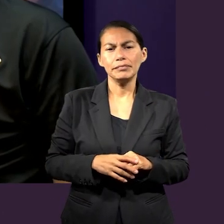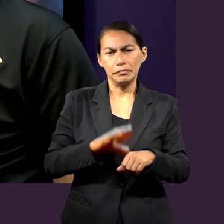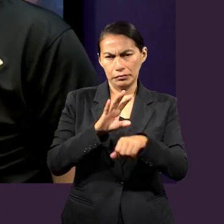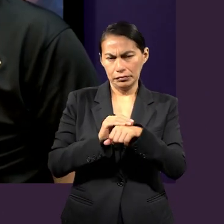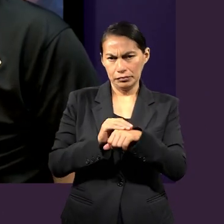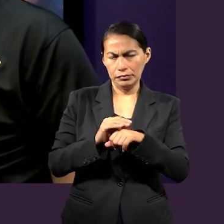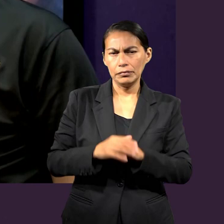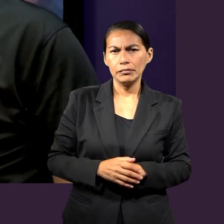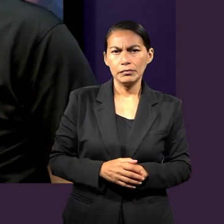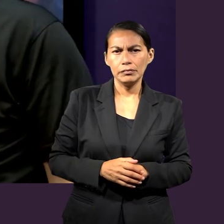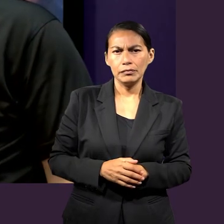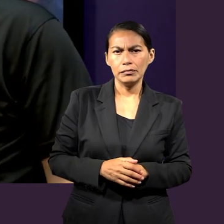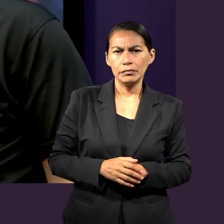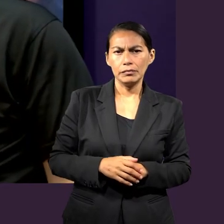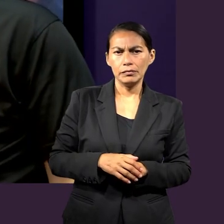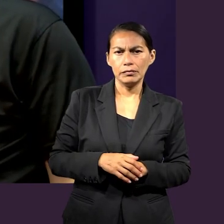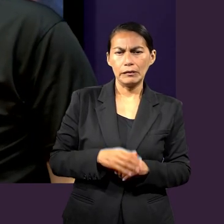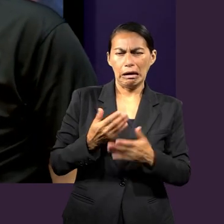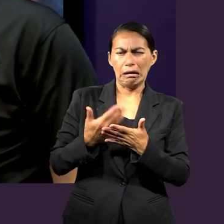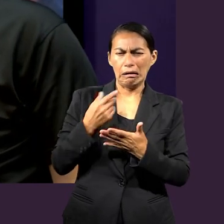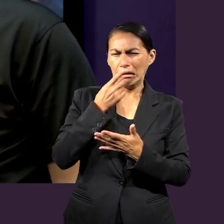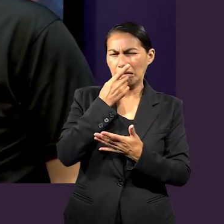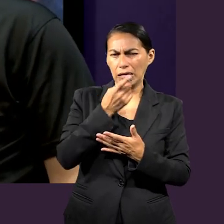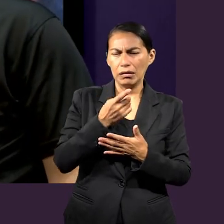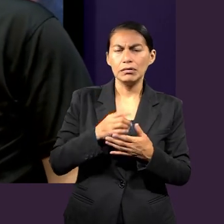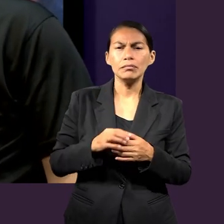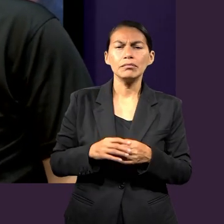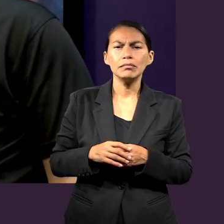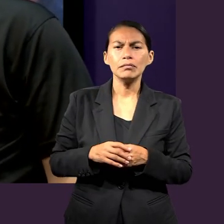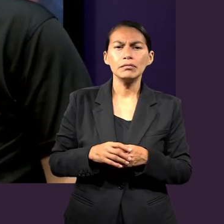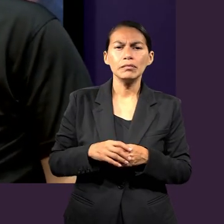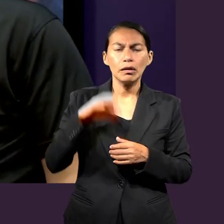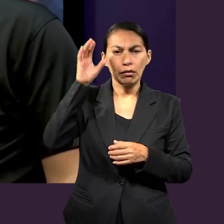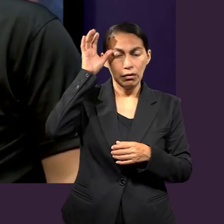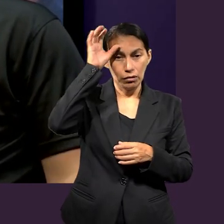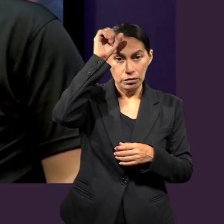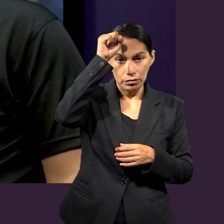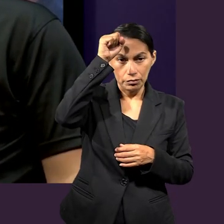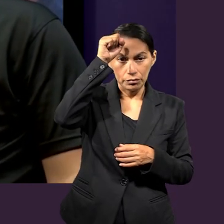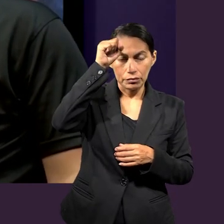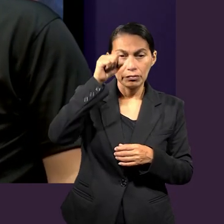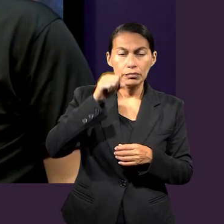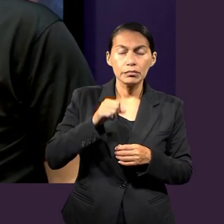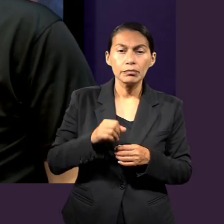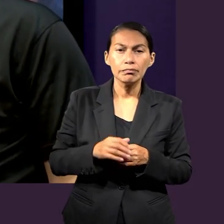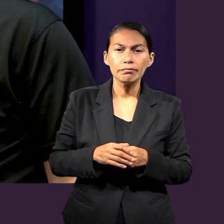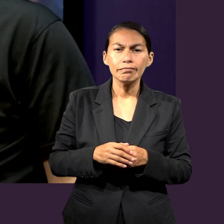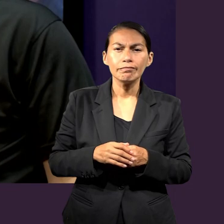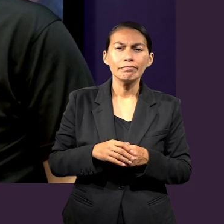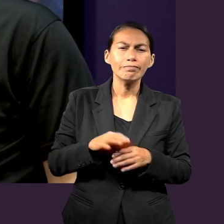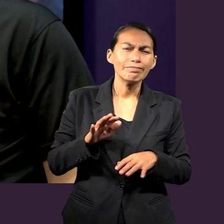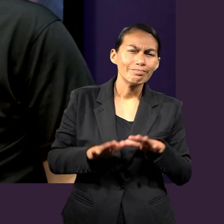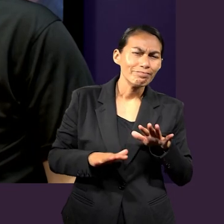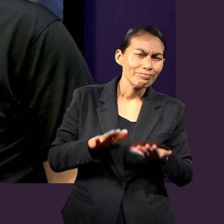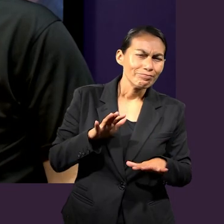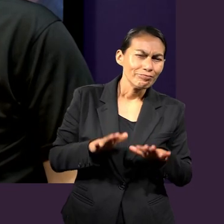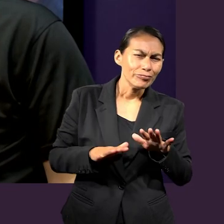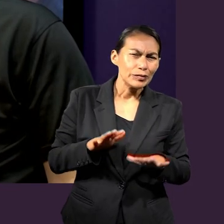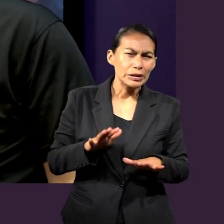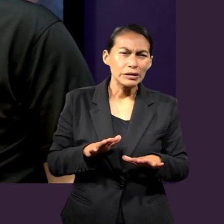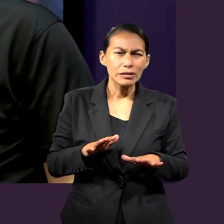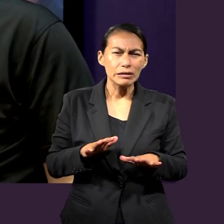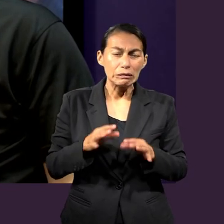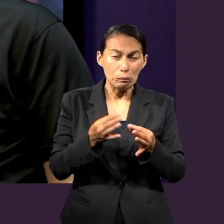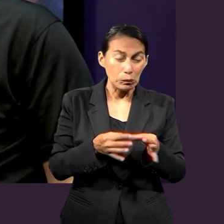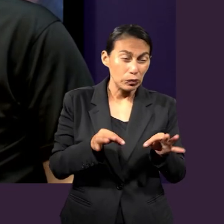Yo traduciría, si me permiten, un concepto que ya se mencionó aquí, que yo creo que es un concepto que